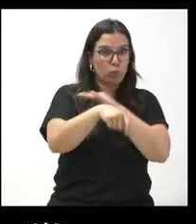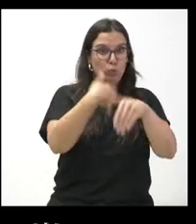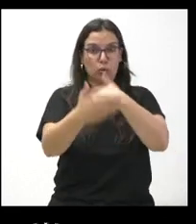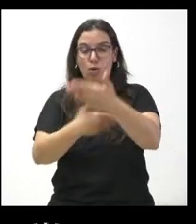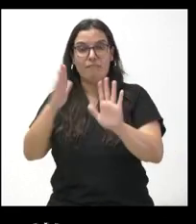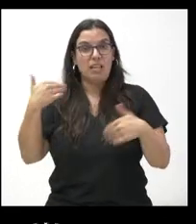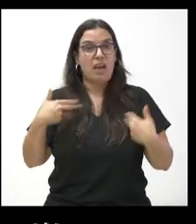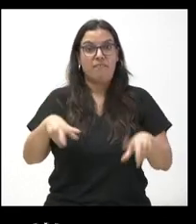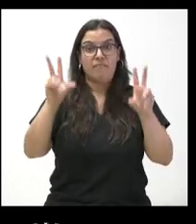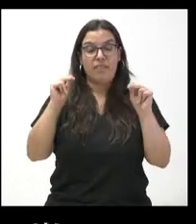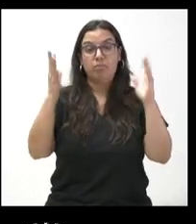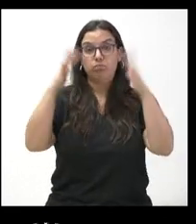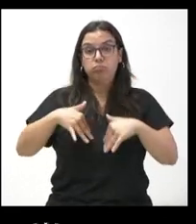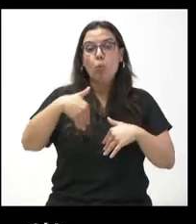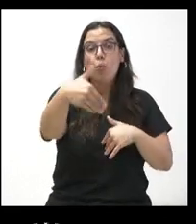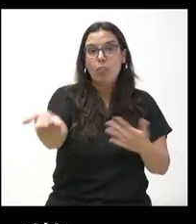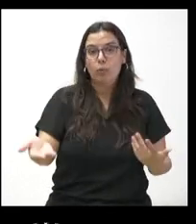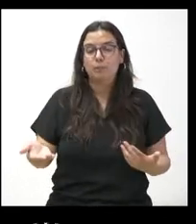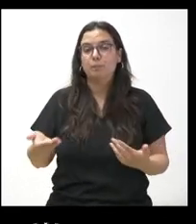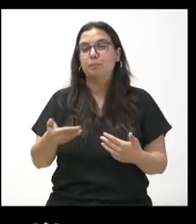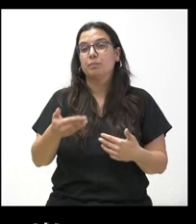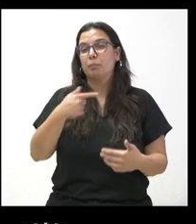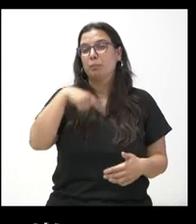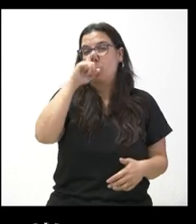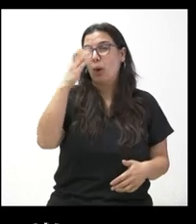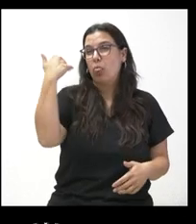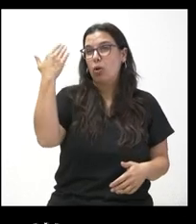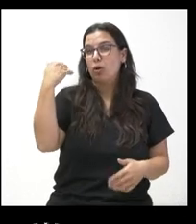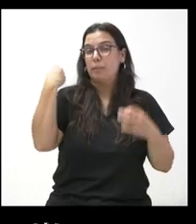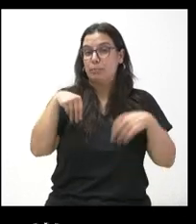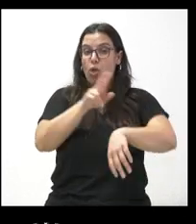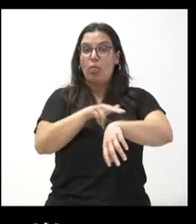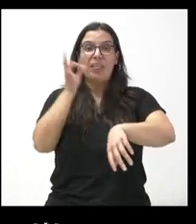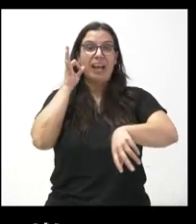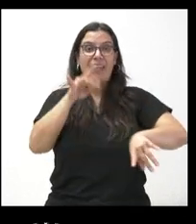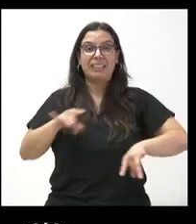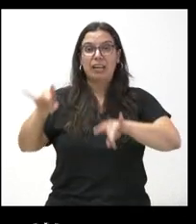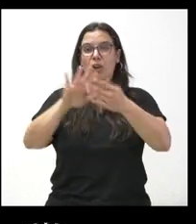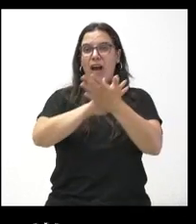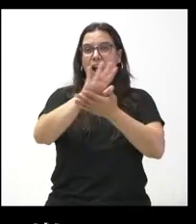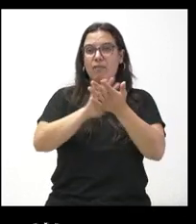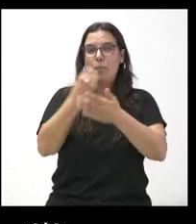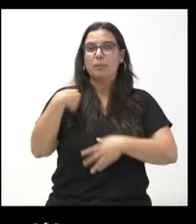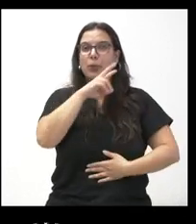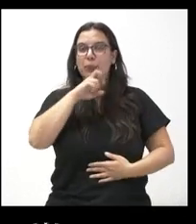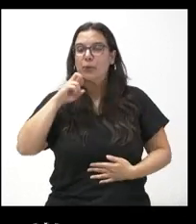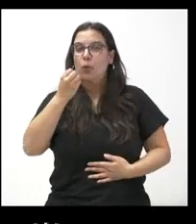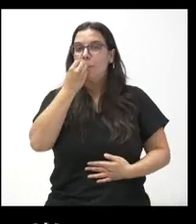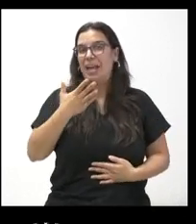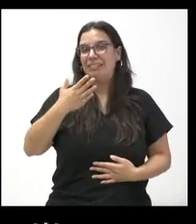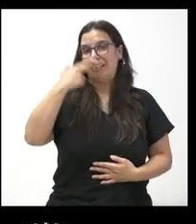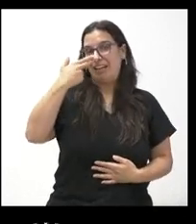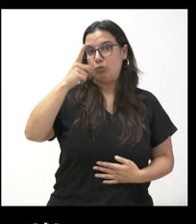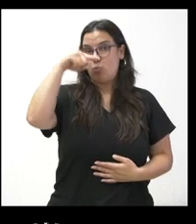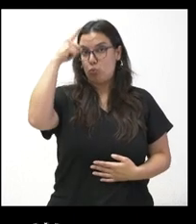intermedios que había habido. Recuerdo que, de hecho, la delegada territorial habló de protegerlos como BIC y que finalmente